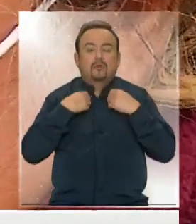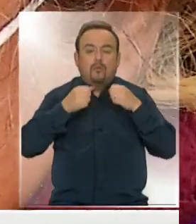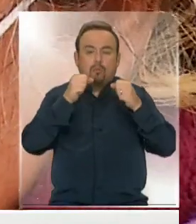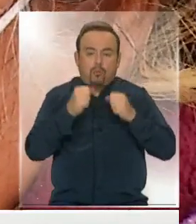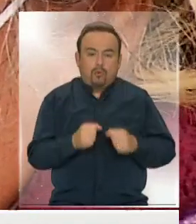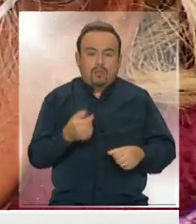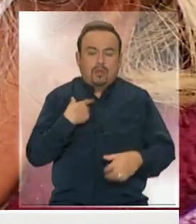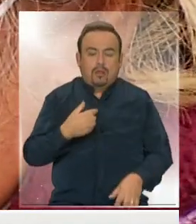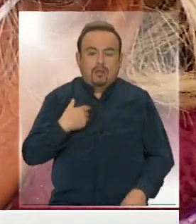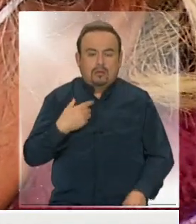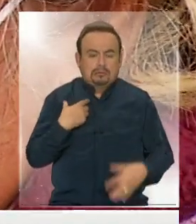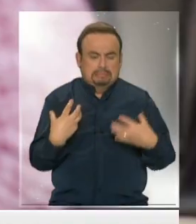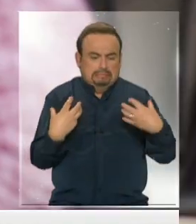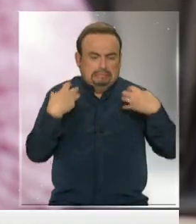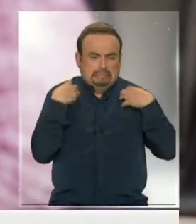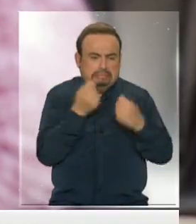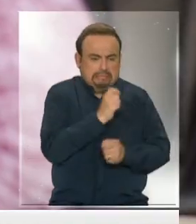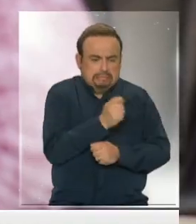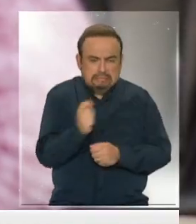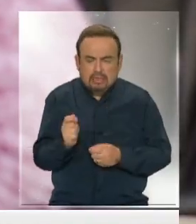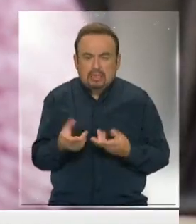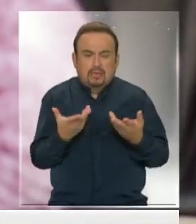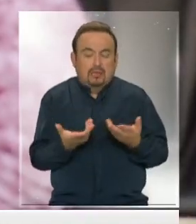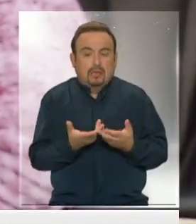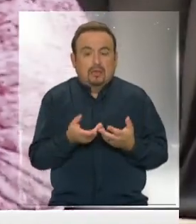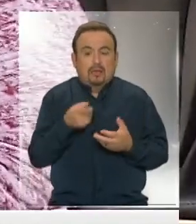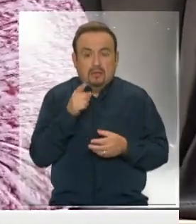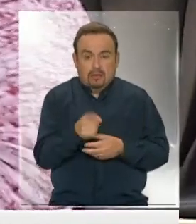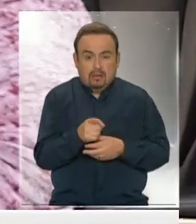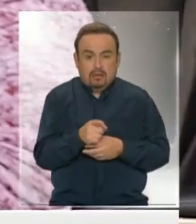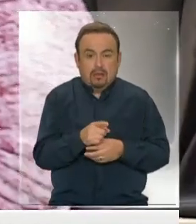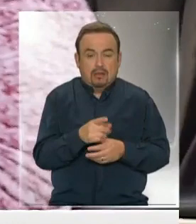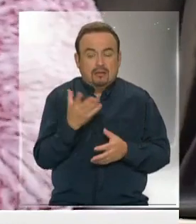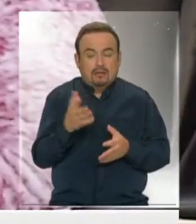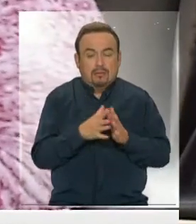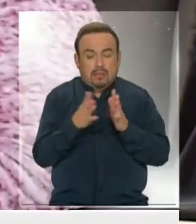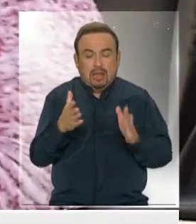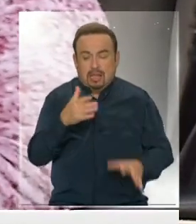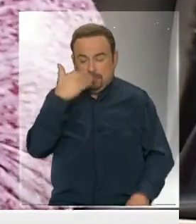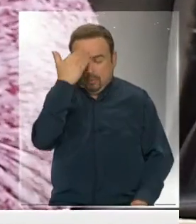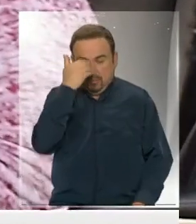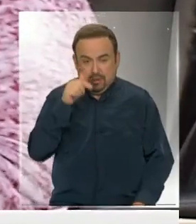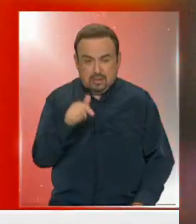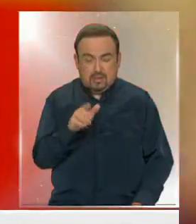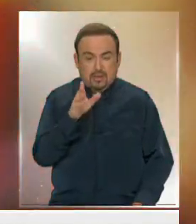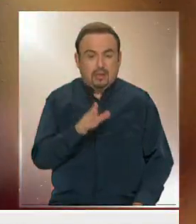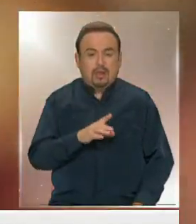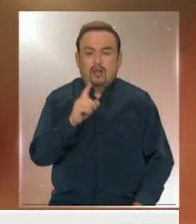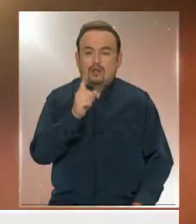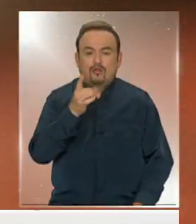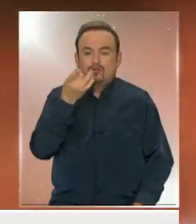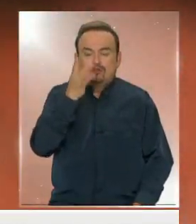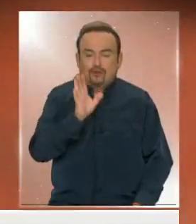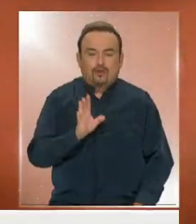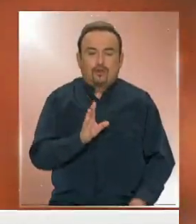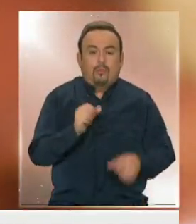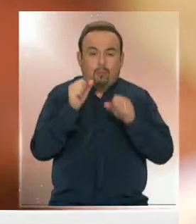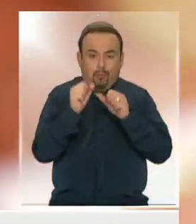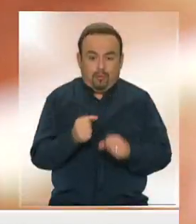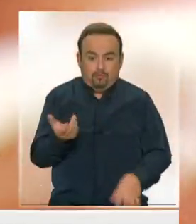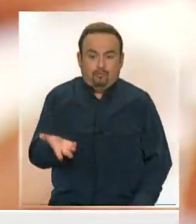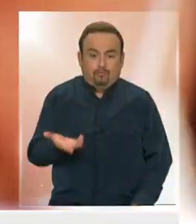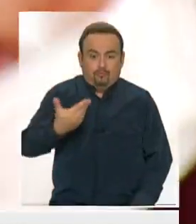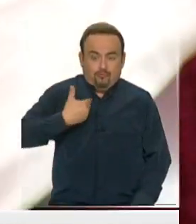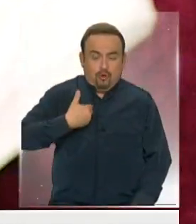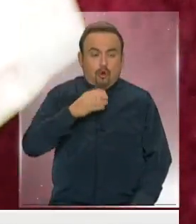cumplir con sus responsabilidades. Claro que una de sus principales preocupaciones no solo es el posible contagio